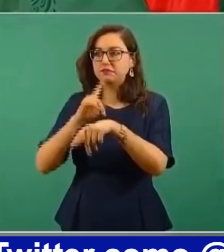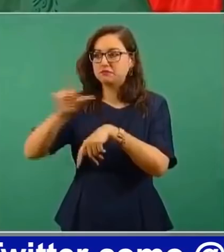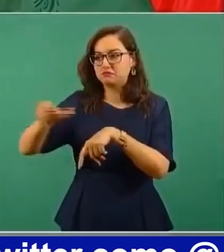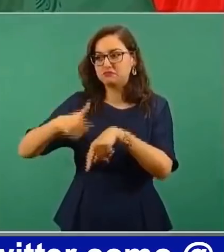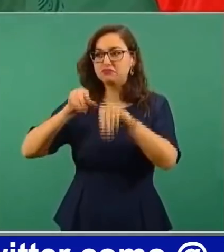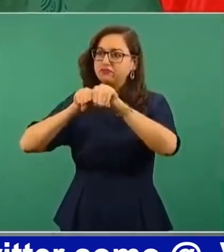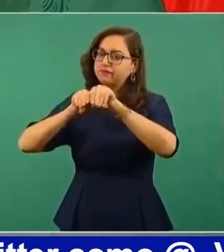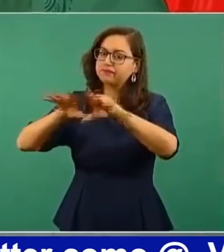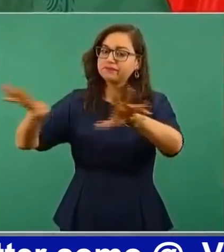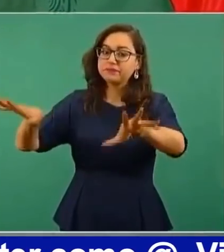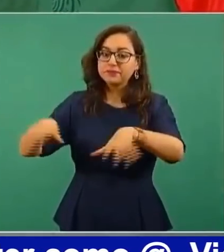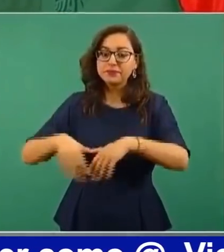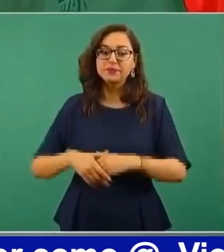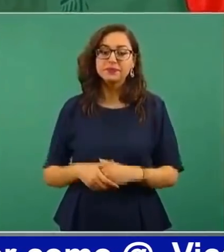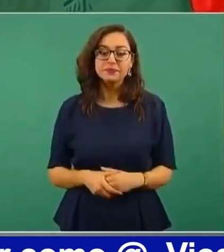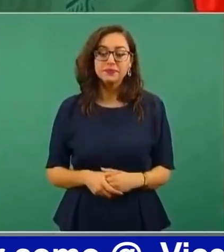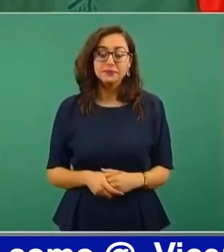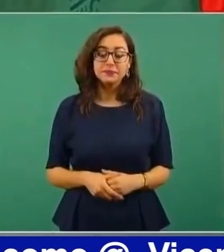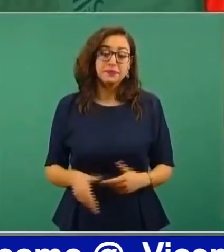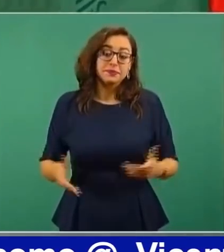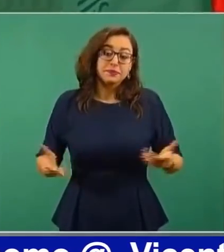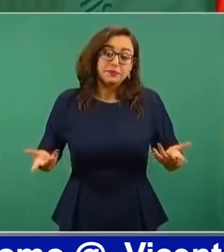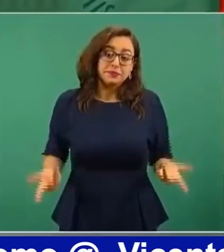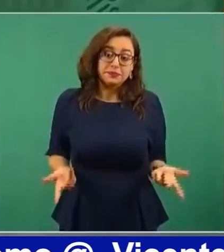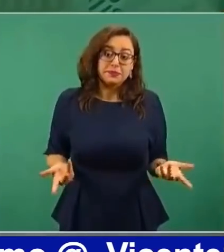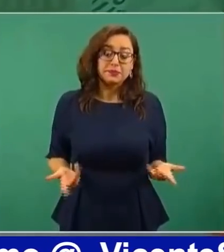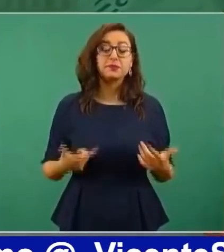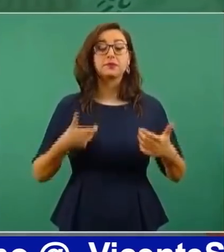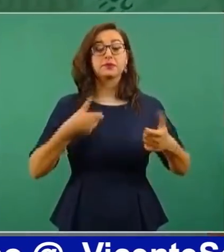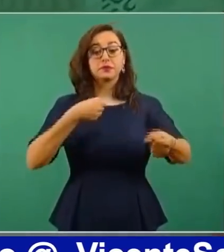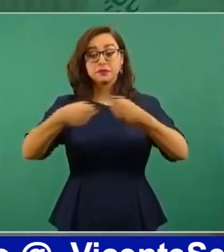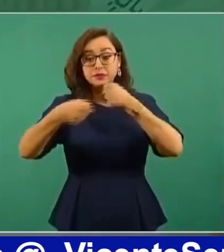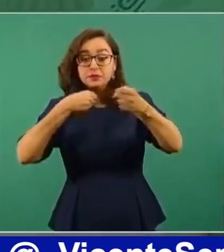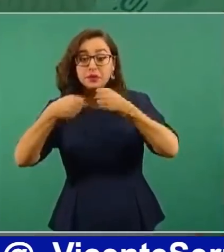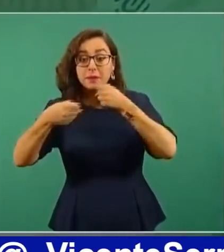Entonces, los reporteros, por lo general,